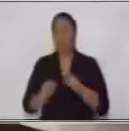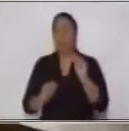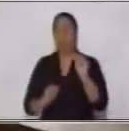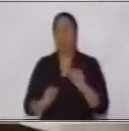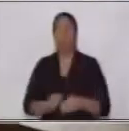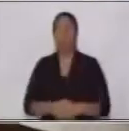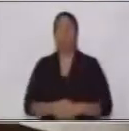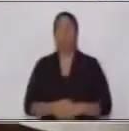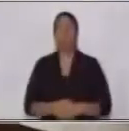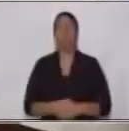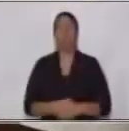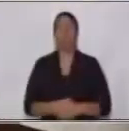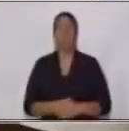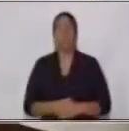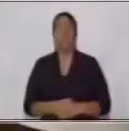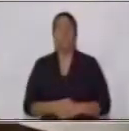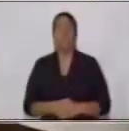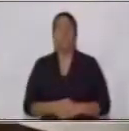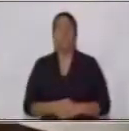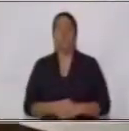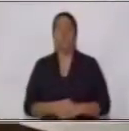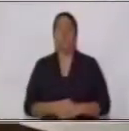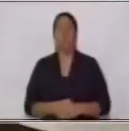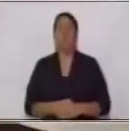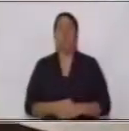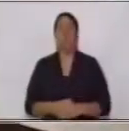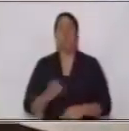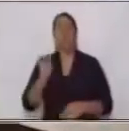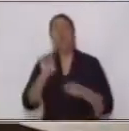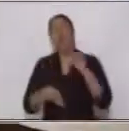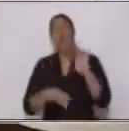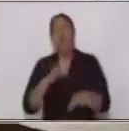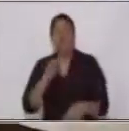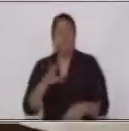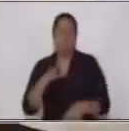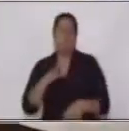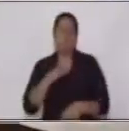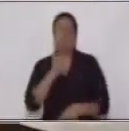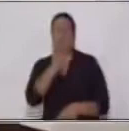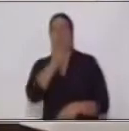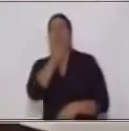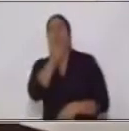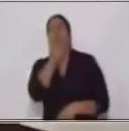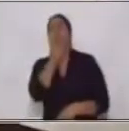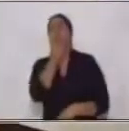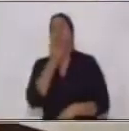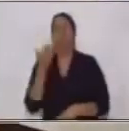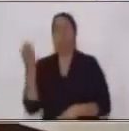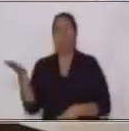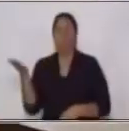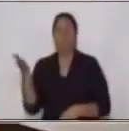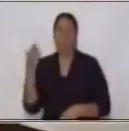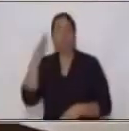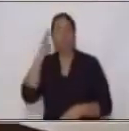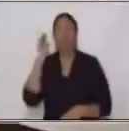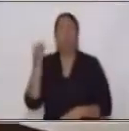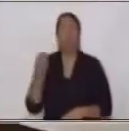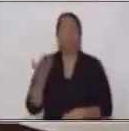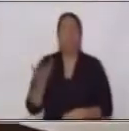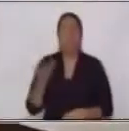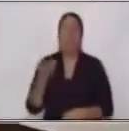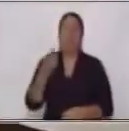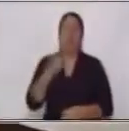verbo en algún momento se cometen errores y es porque hay una estructura específica para